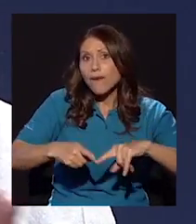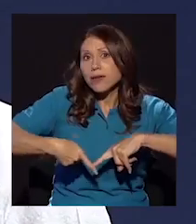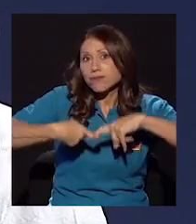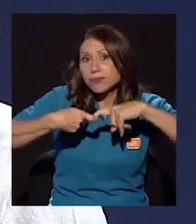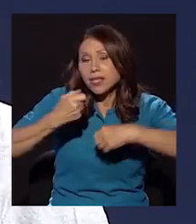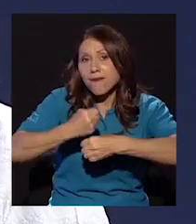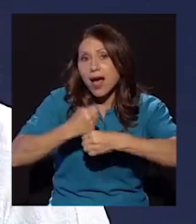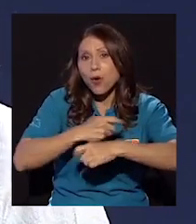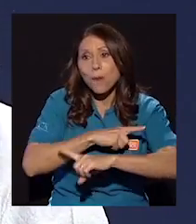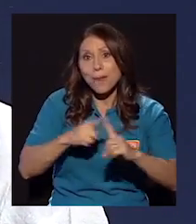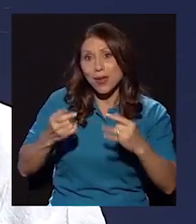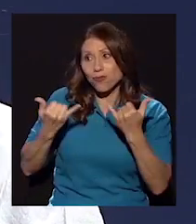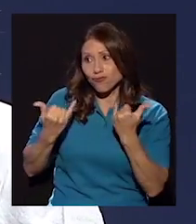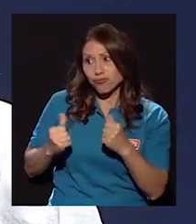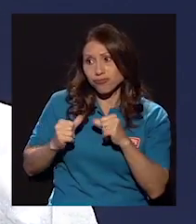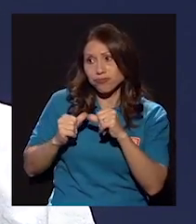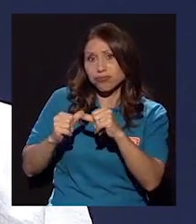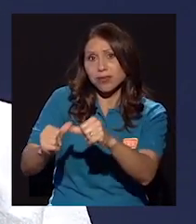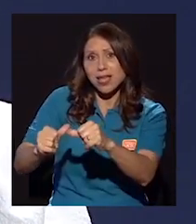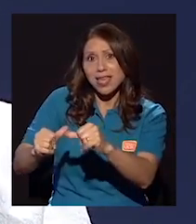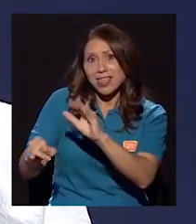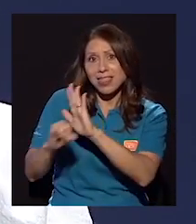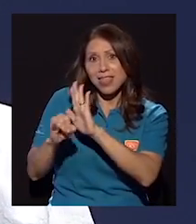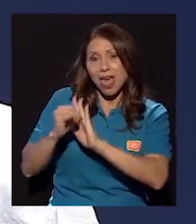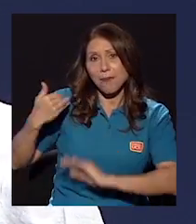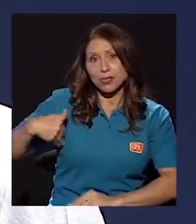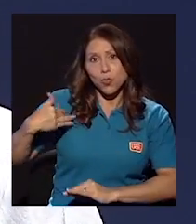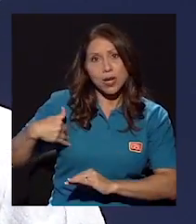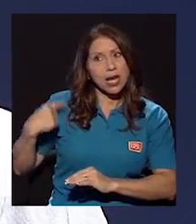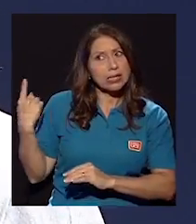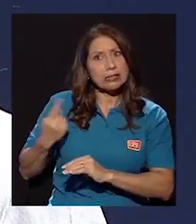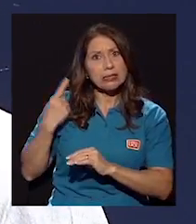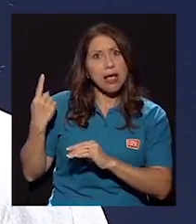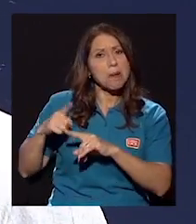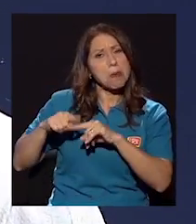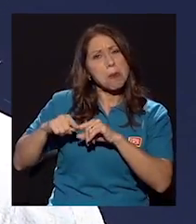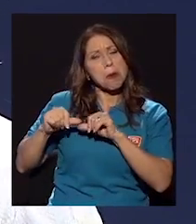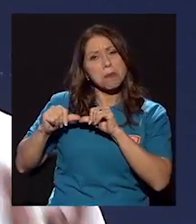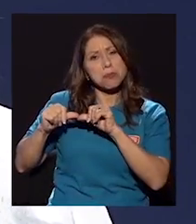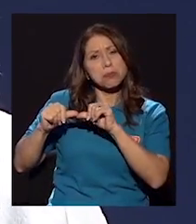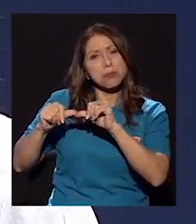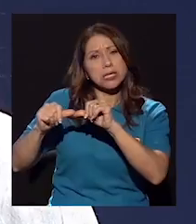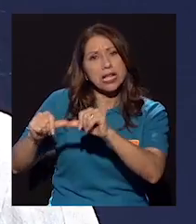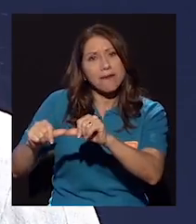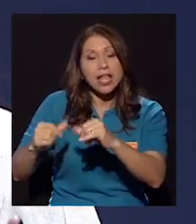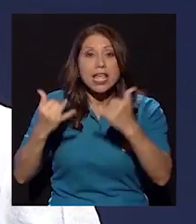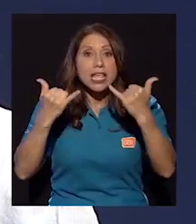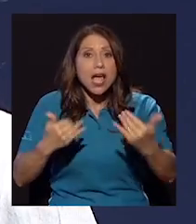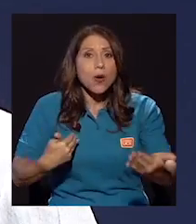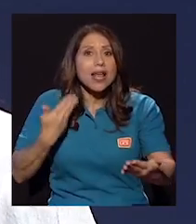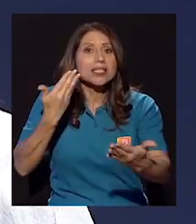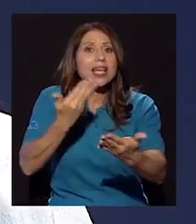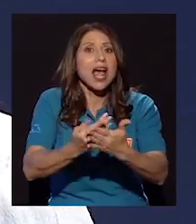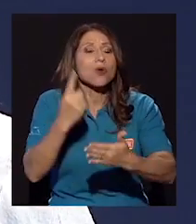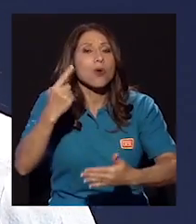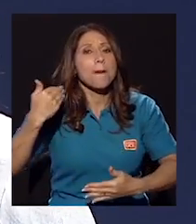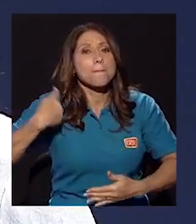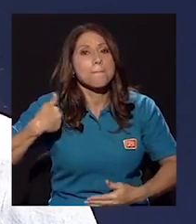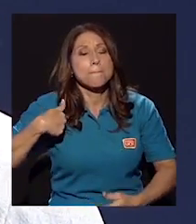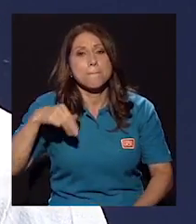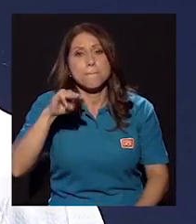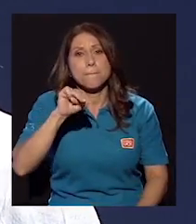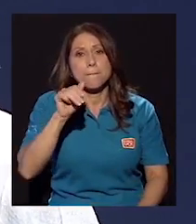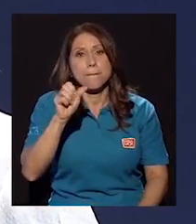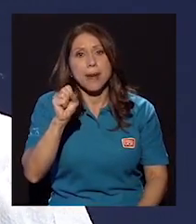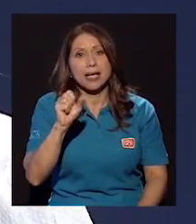la identidad masculina se ha mantenido relativamente estable. y ahora al llegar una masculinidad distinta, como nos llega